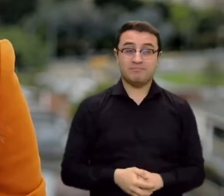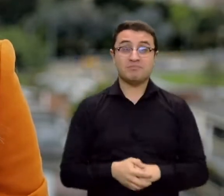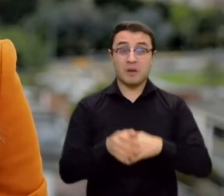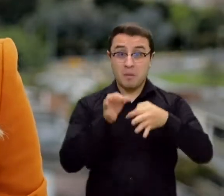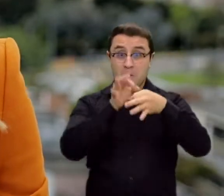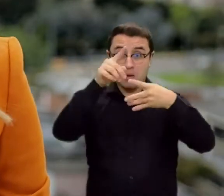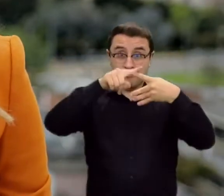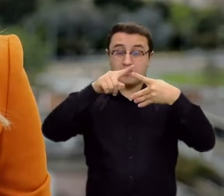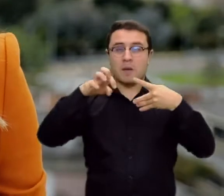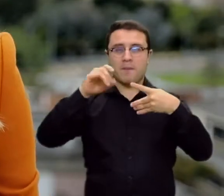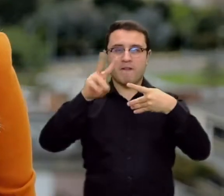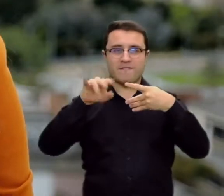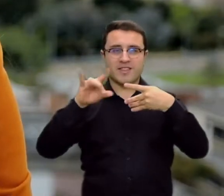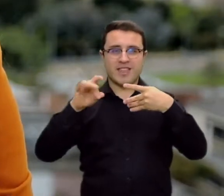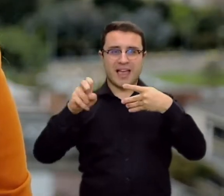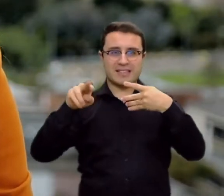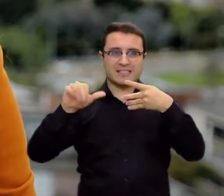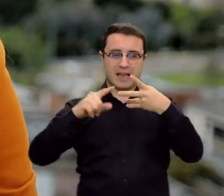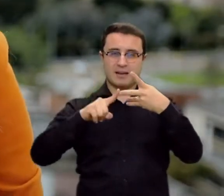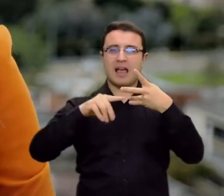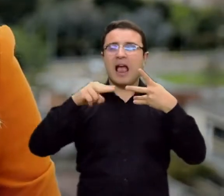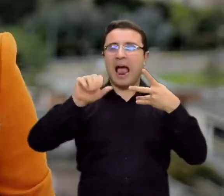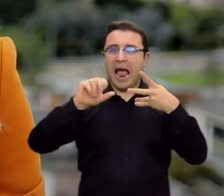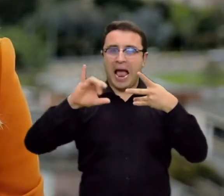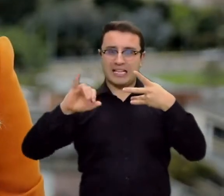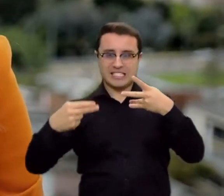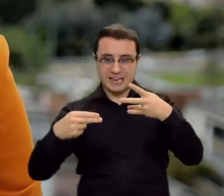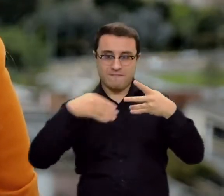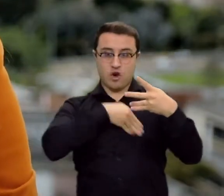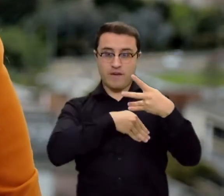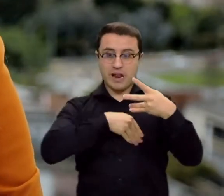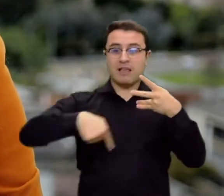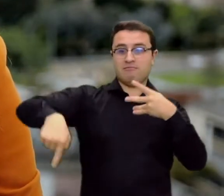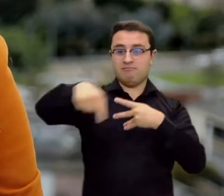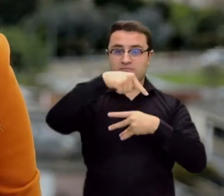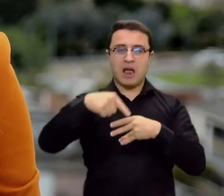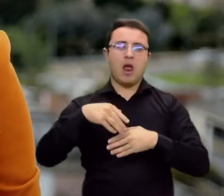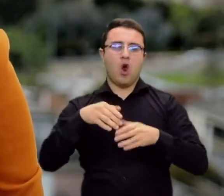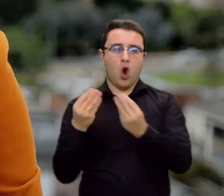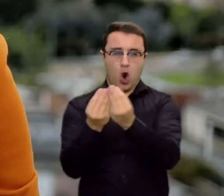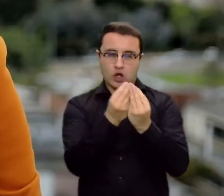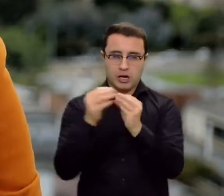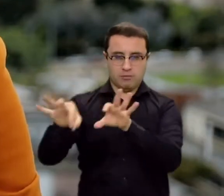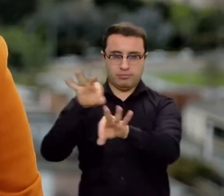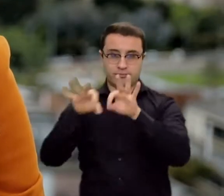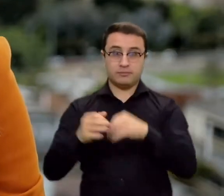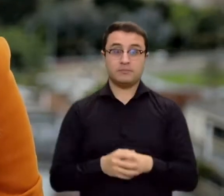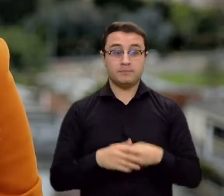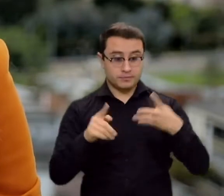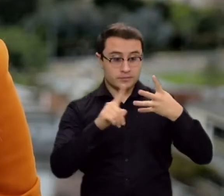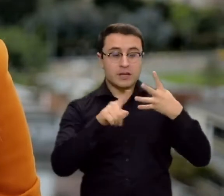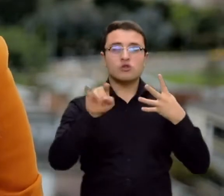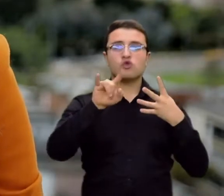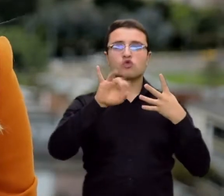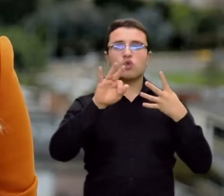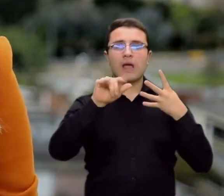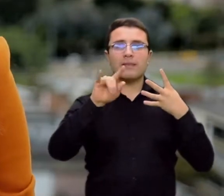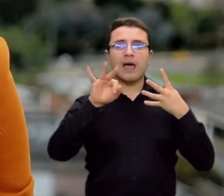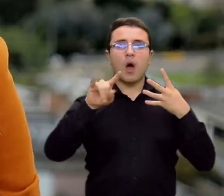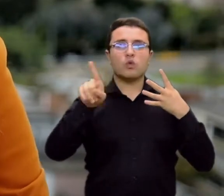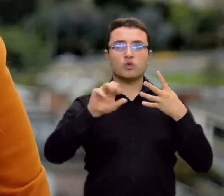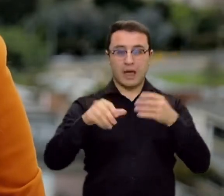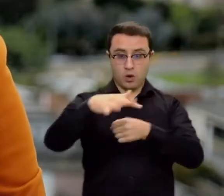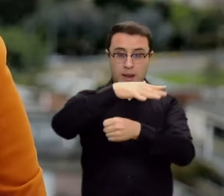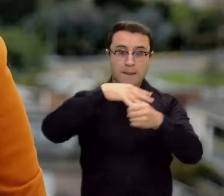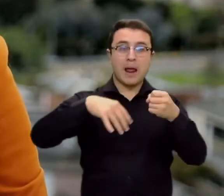H. Bolívar elegirán consejo municipal. En Zutatausa, Cundinamarca, los habitantes votarán por alcalde. Mientras